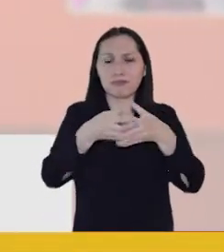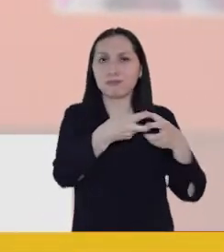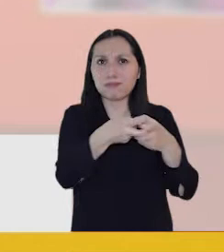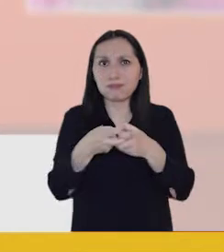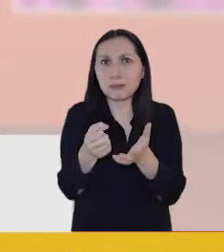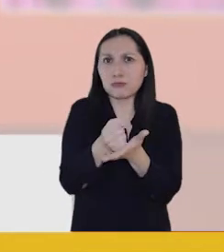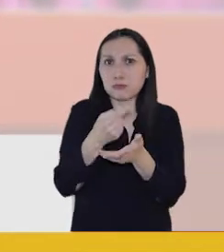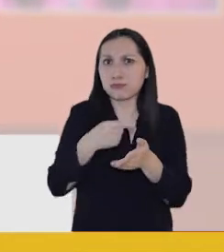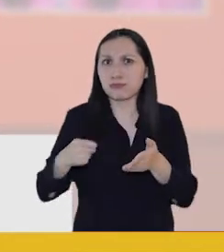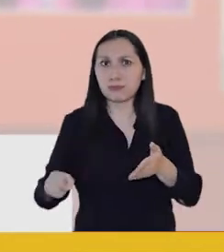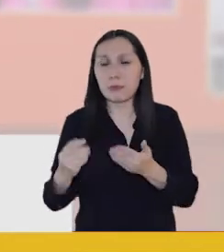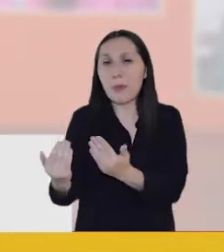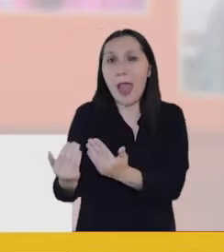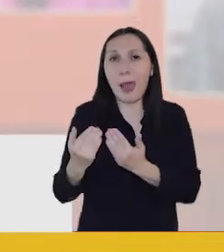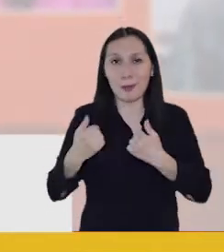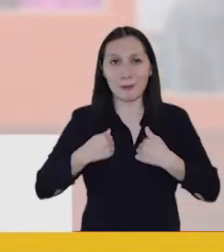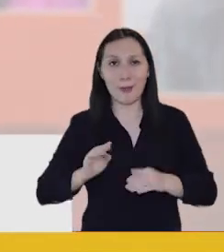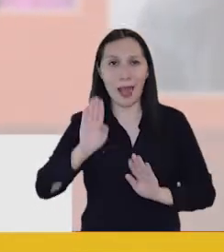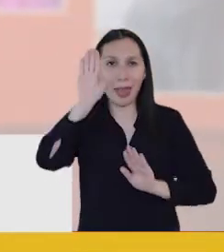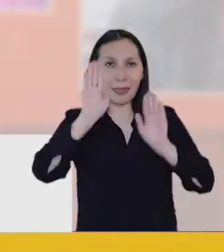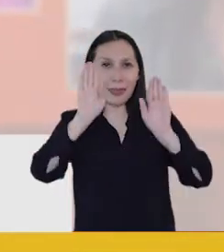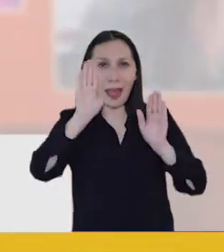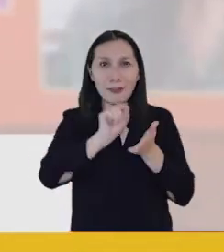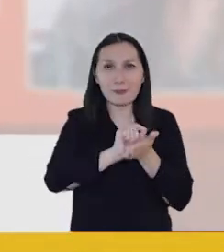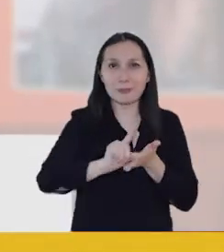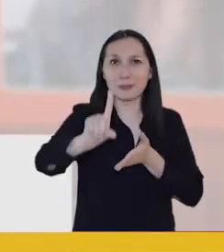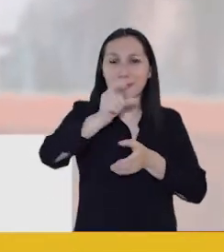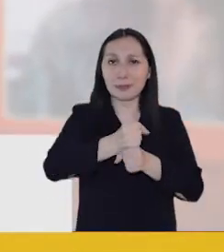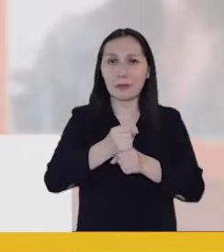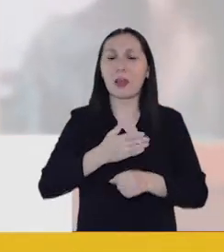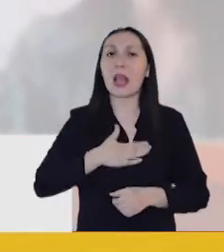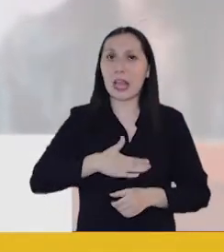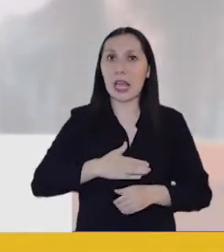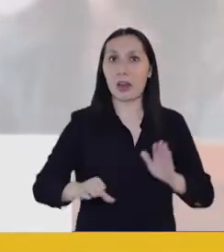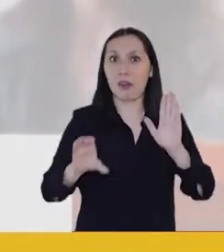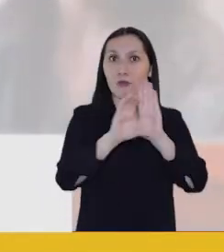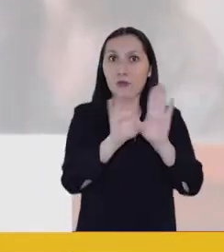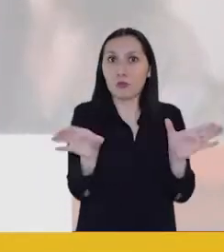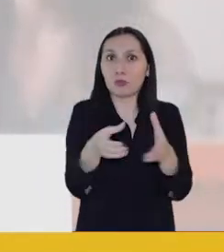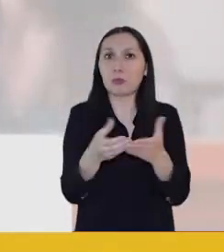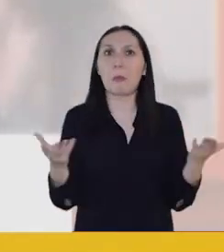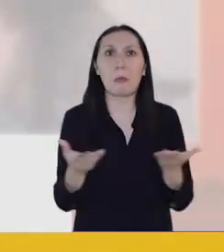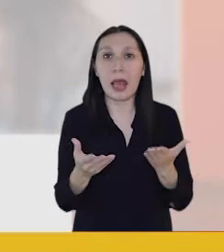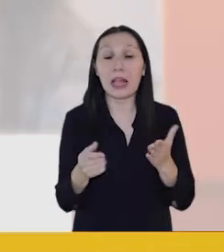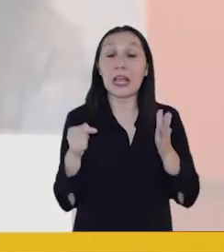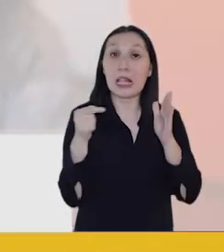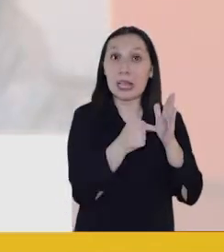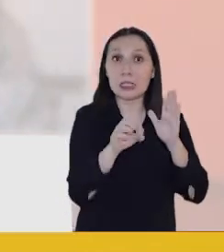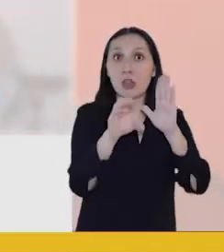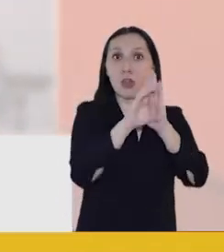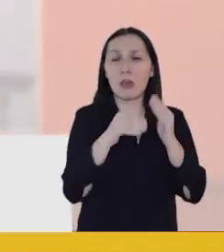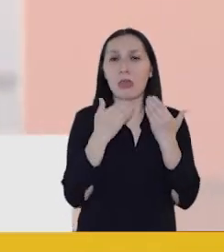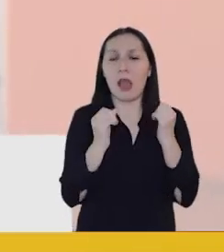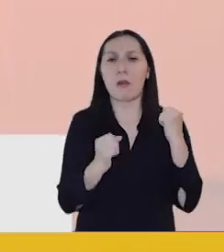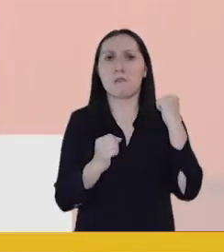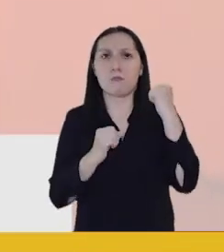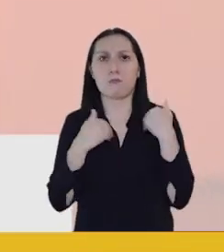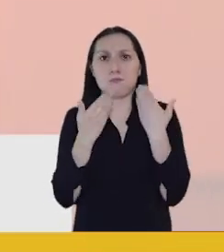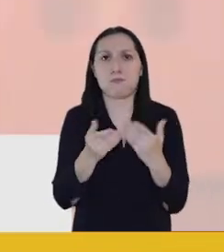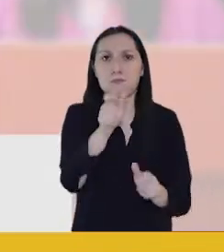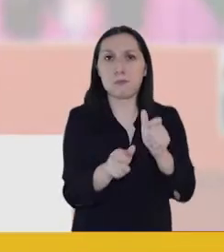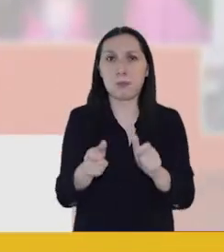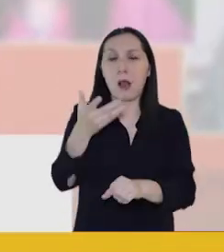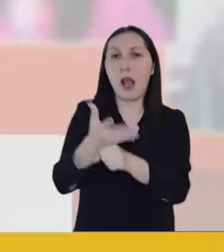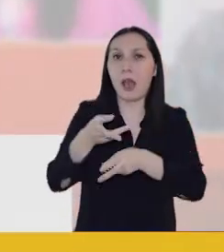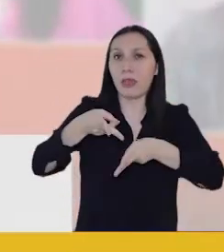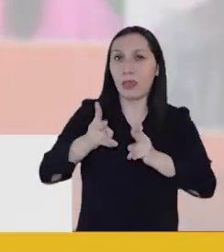y la Multigremial me apoyan como el candidato de los emprendedores. Quiero ser constituyente para que esta sea la constitución que dé más poder a las